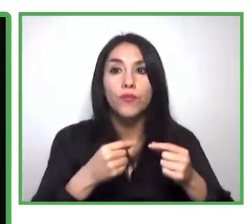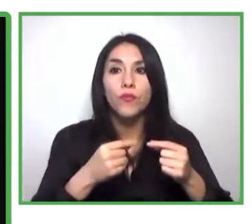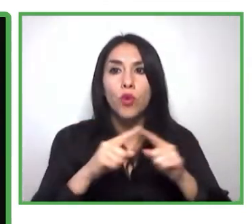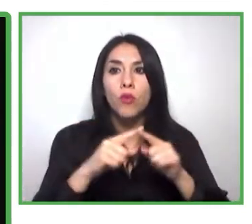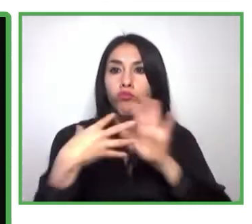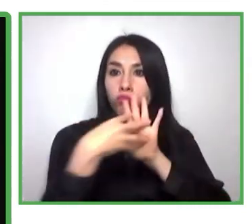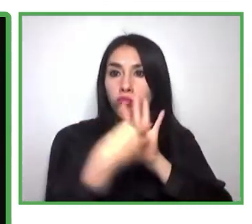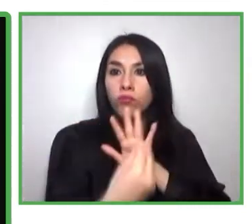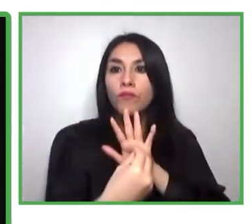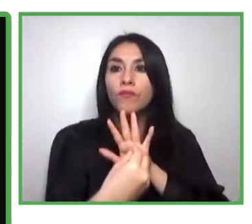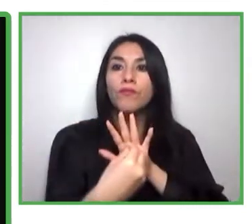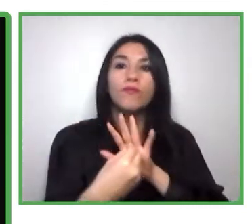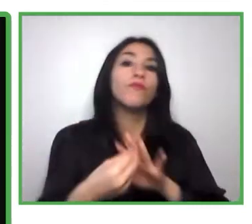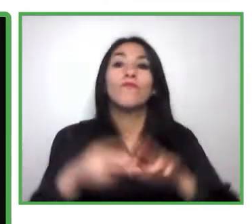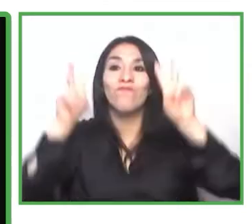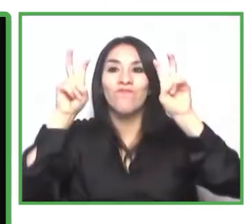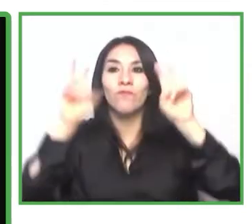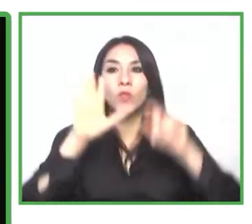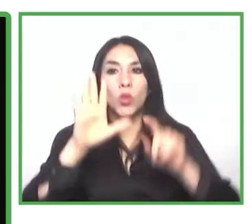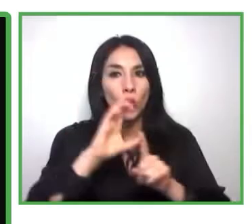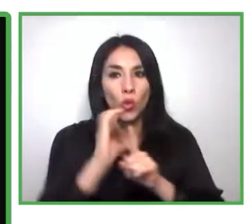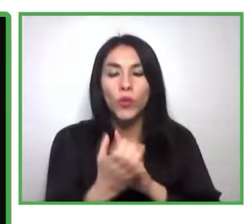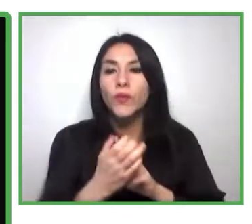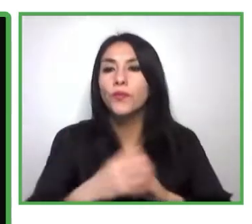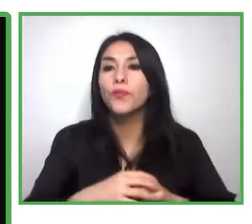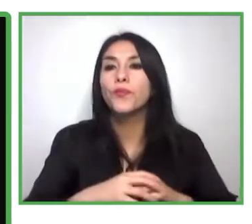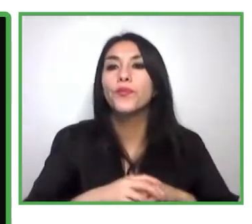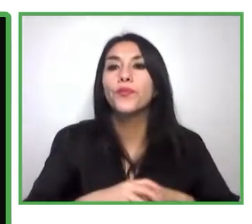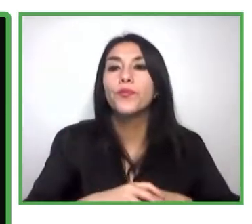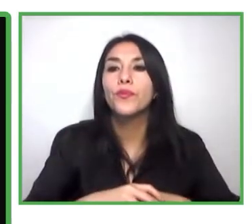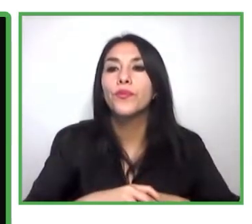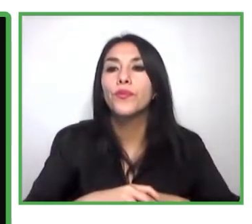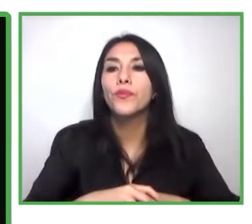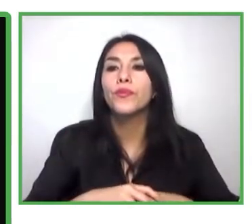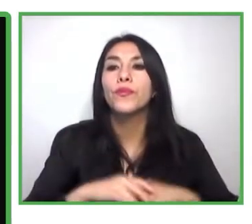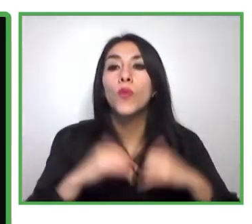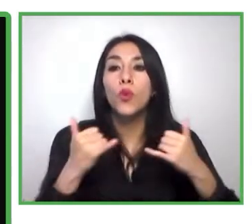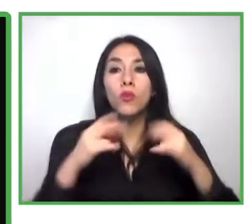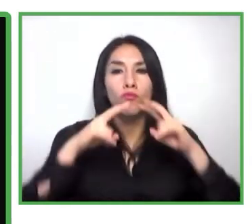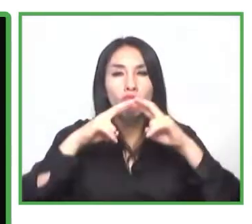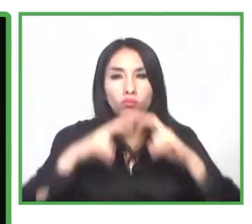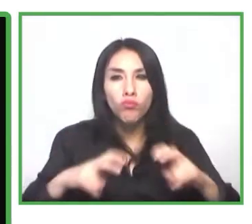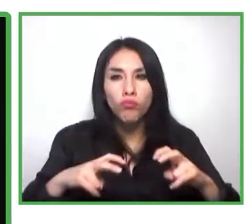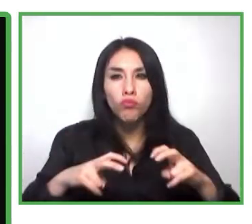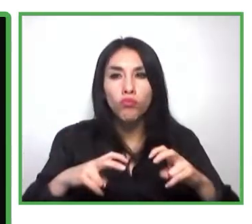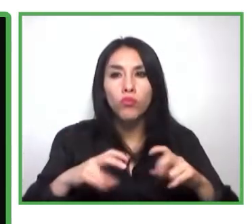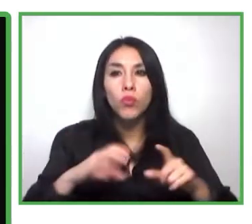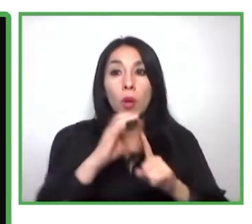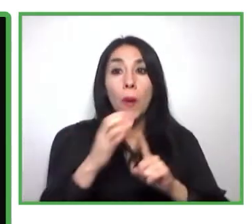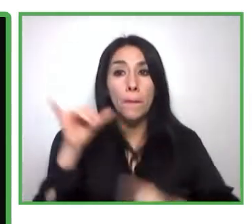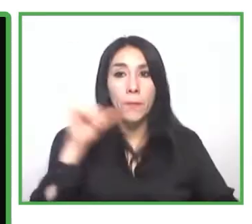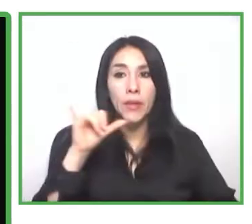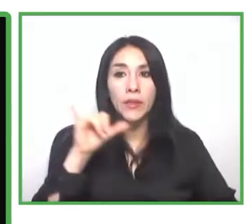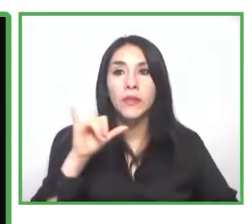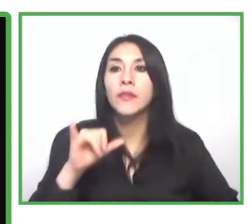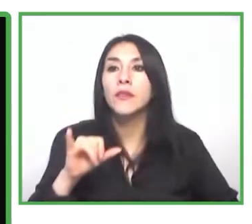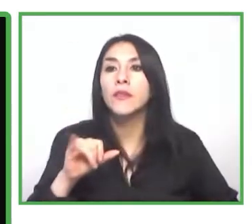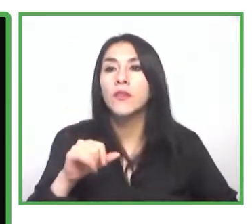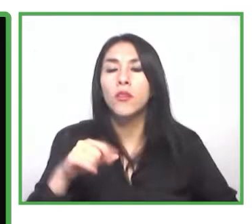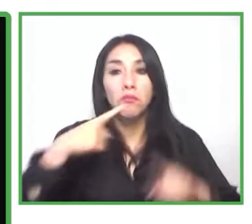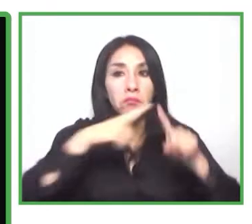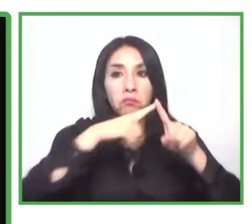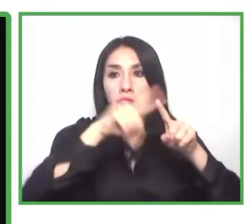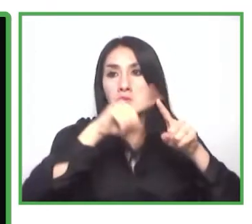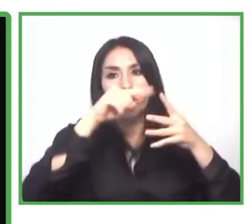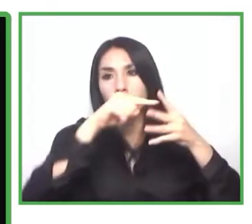análisis de cultura y diagnóstico lo que tratamos de entender es dónde está la organización con respecto a lo que es la discapacidad en